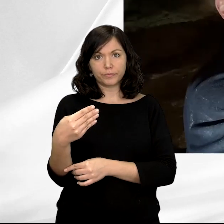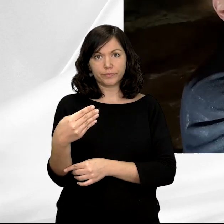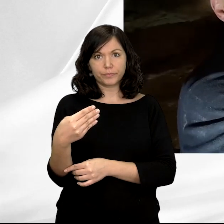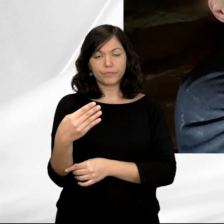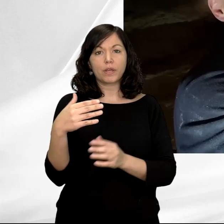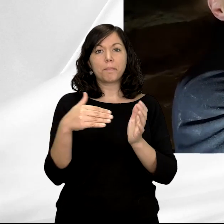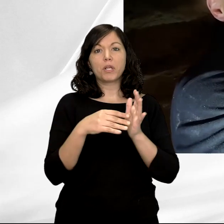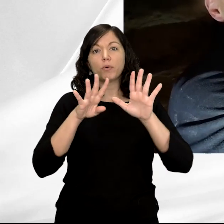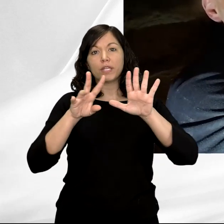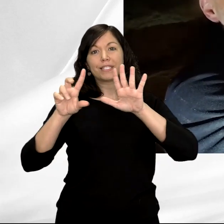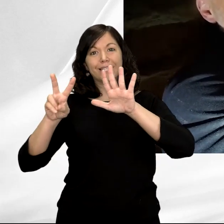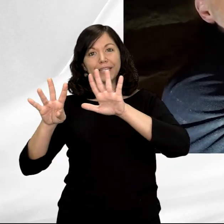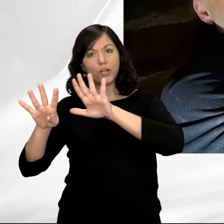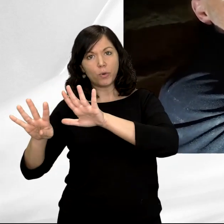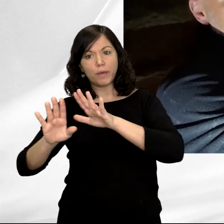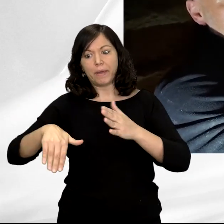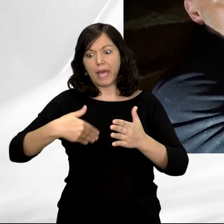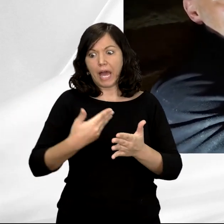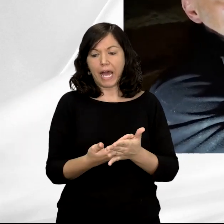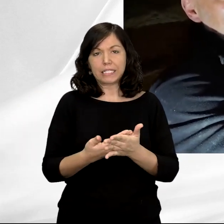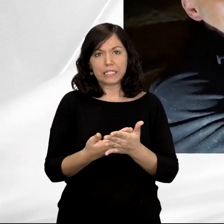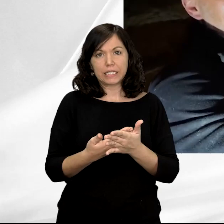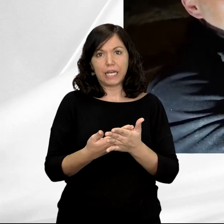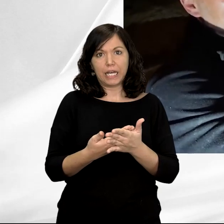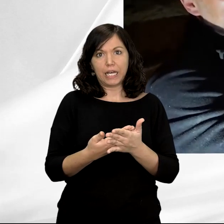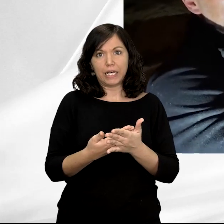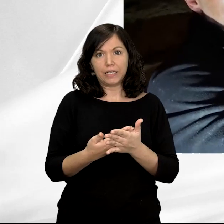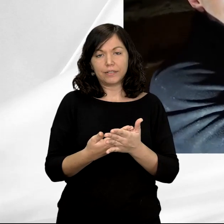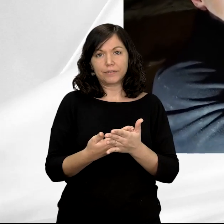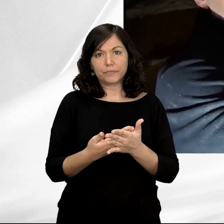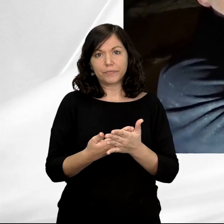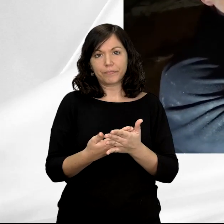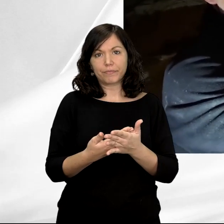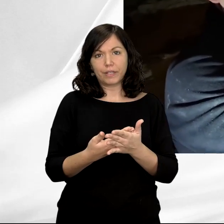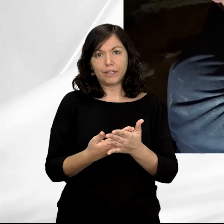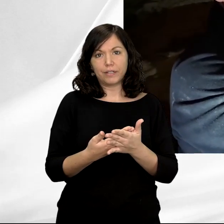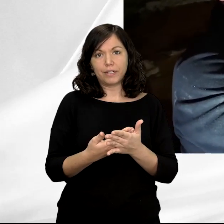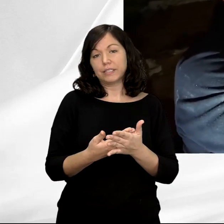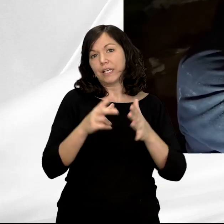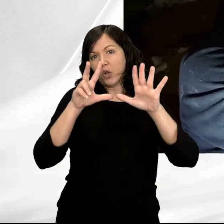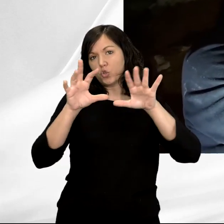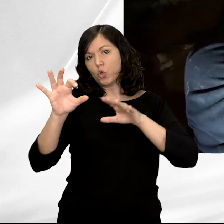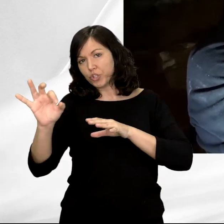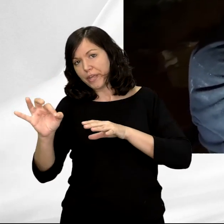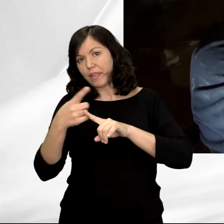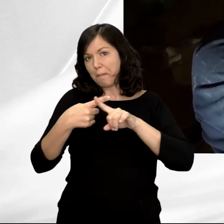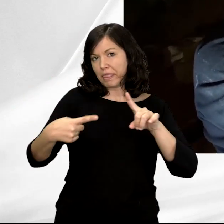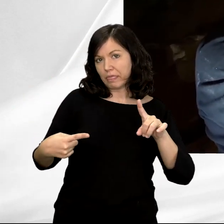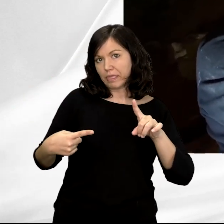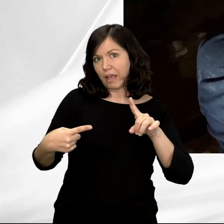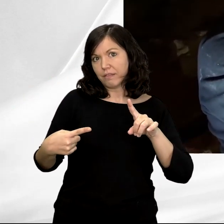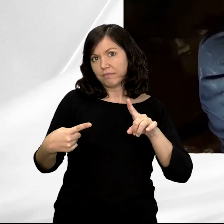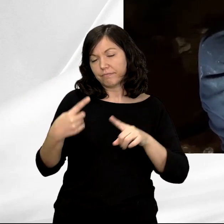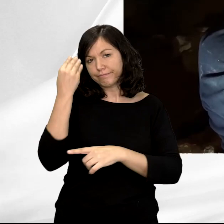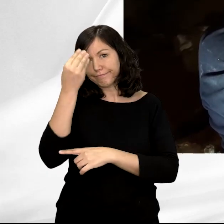Desde 1979 hasta prácticamente la segunda mitad de los años 80 hay una intensa actividad